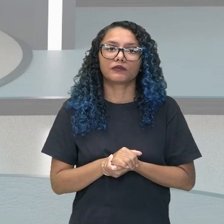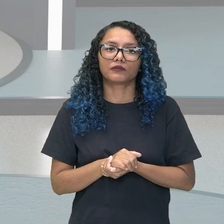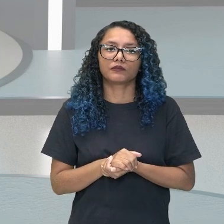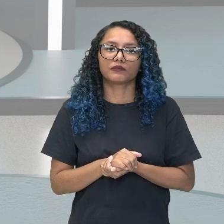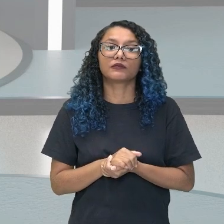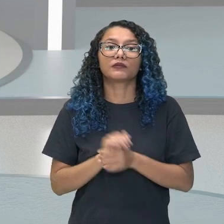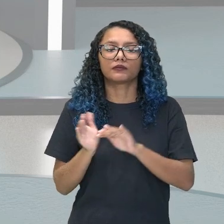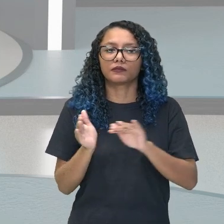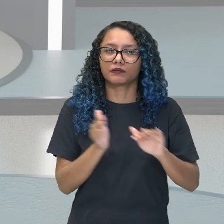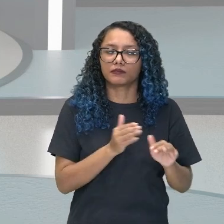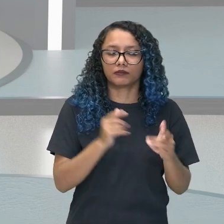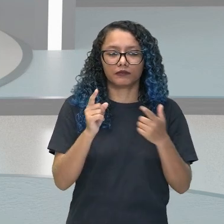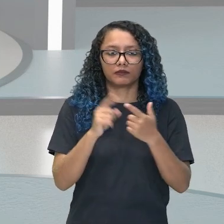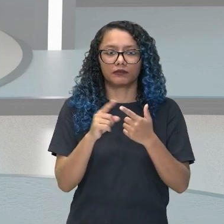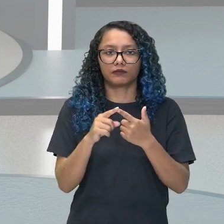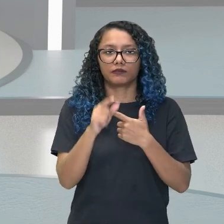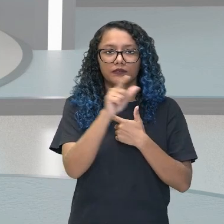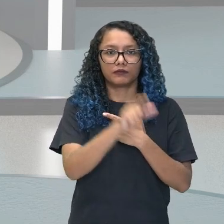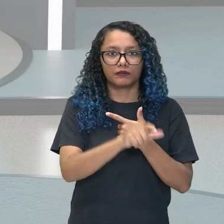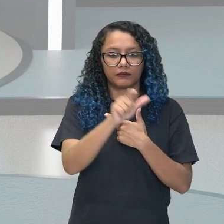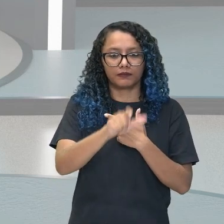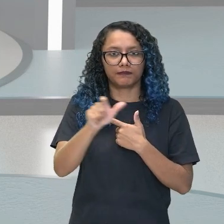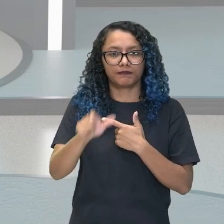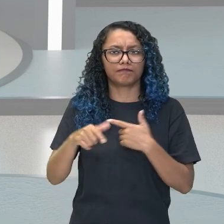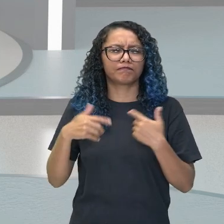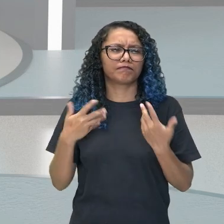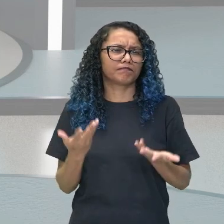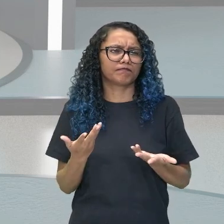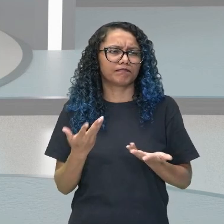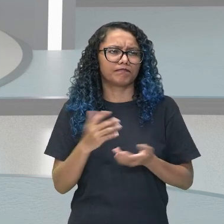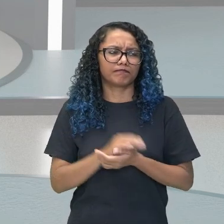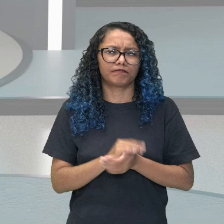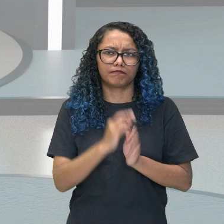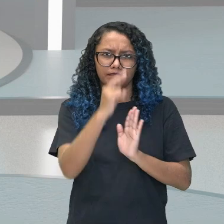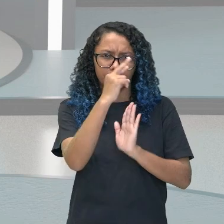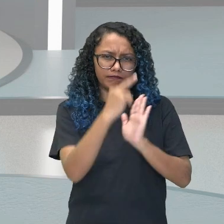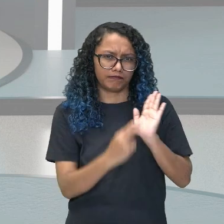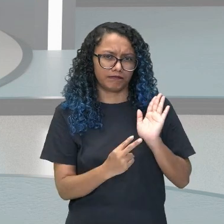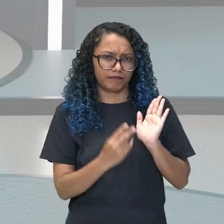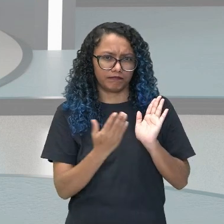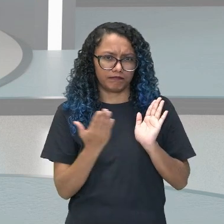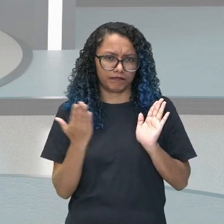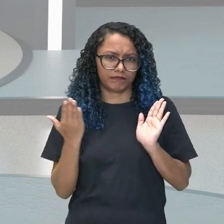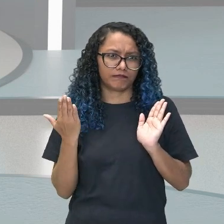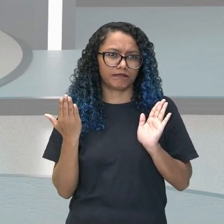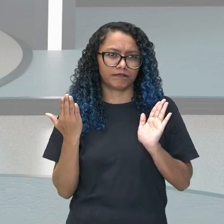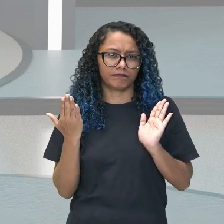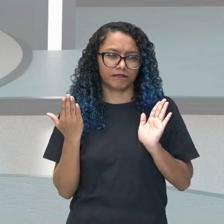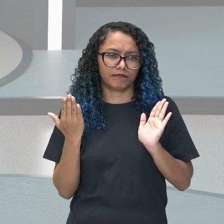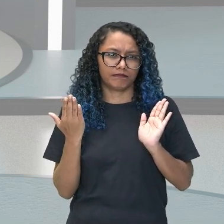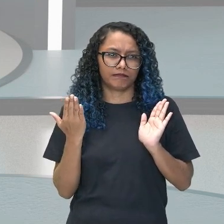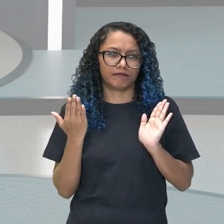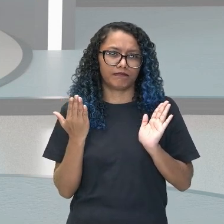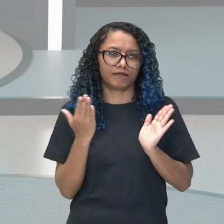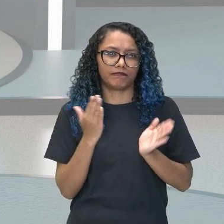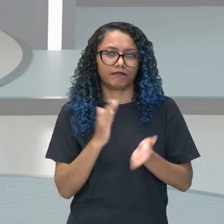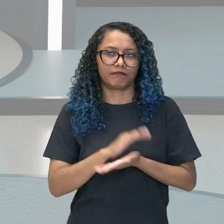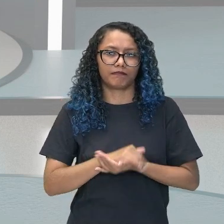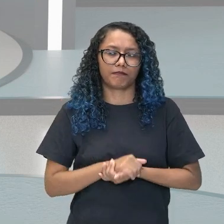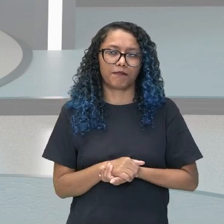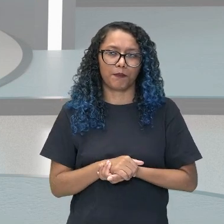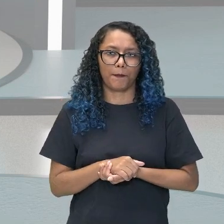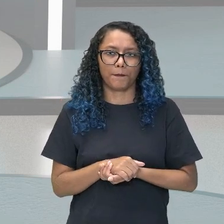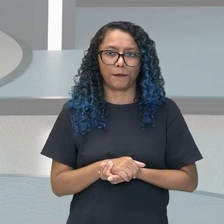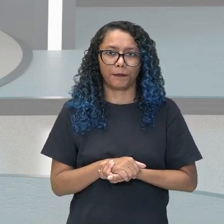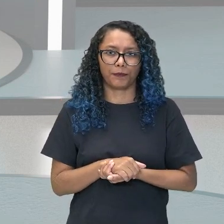personajes. Son quienes actúan en los acontecimientos que van sucediendo